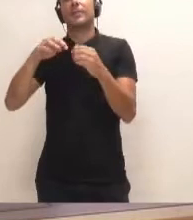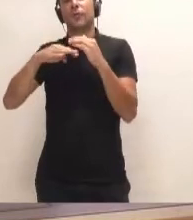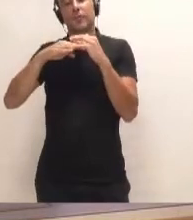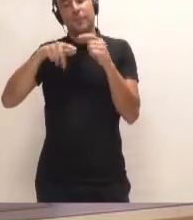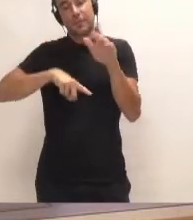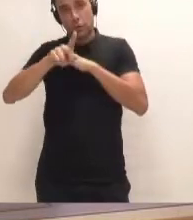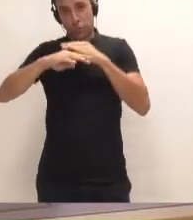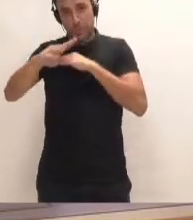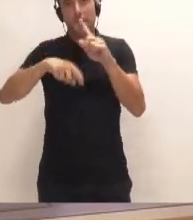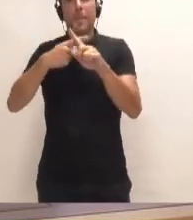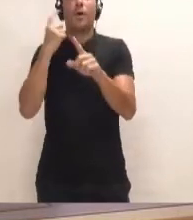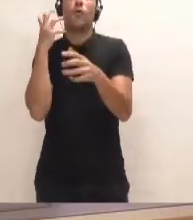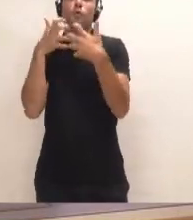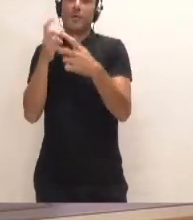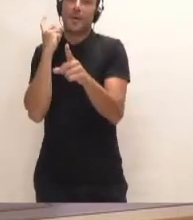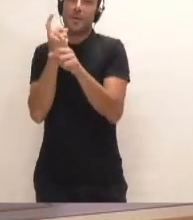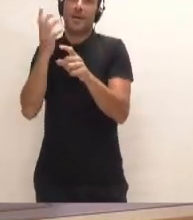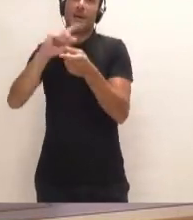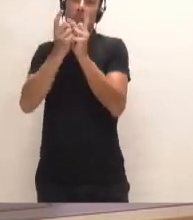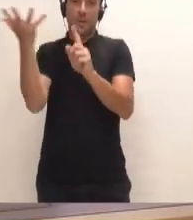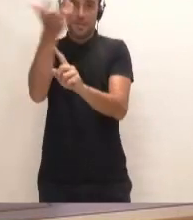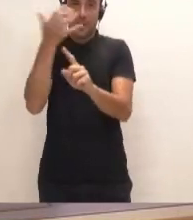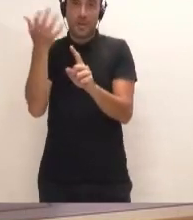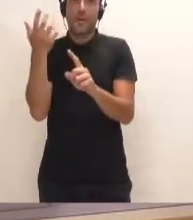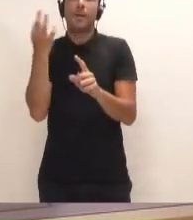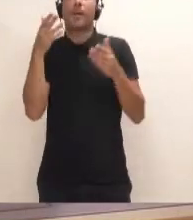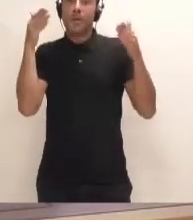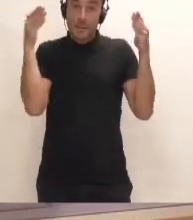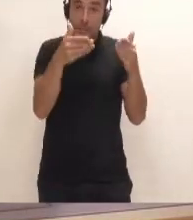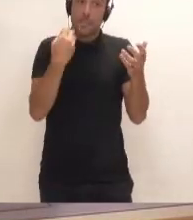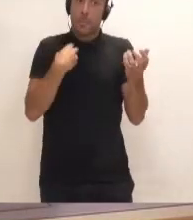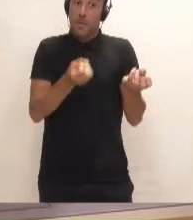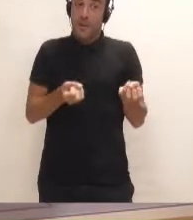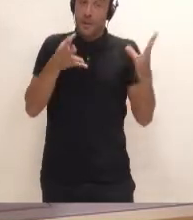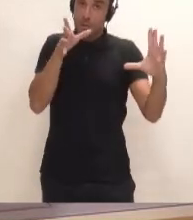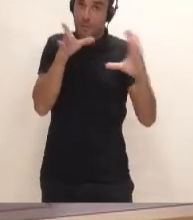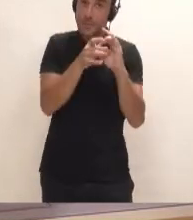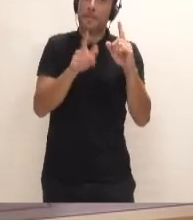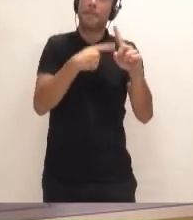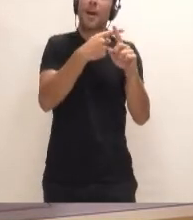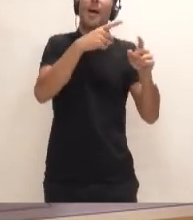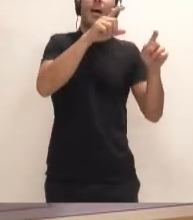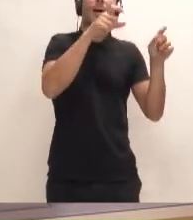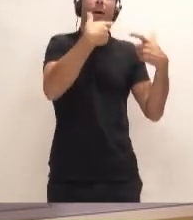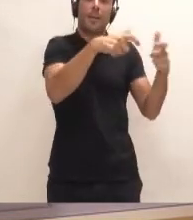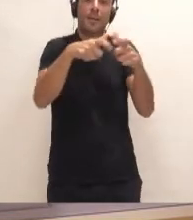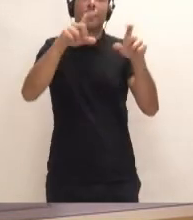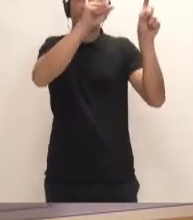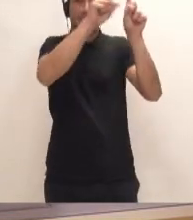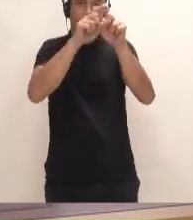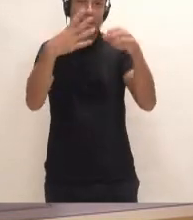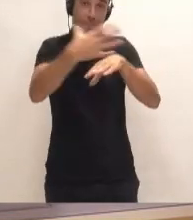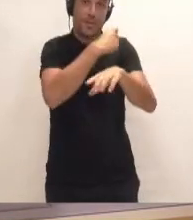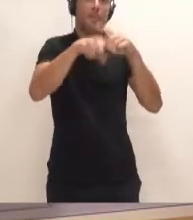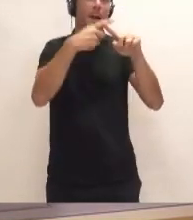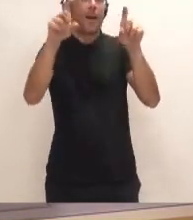Climático, velar por el cumplimiento de la declaración e instar para este mismo propósito a las áreas del Cabildo sus organismos y empresas participadas